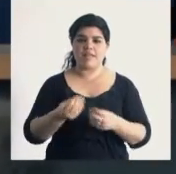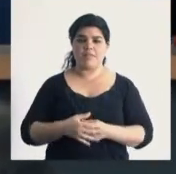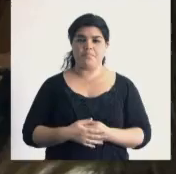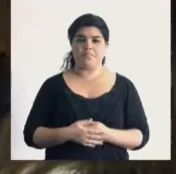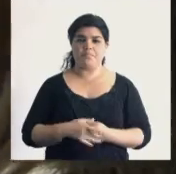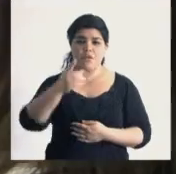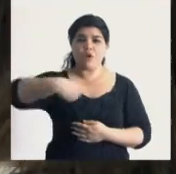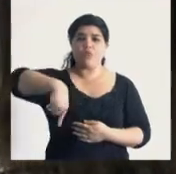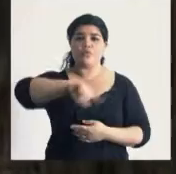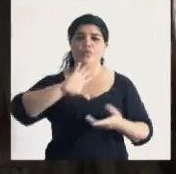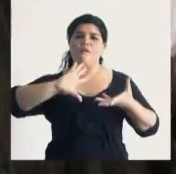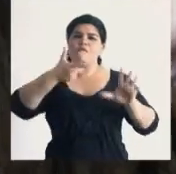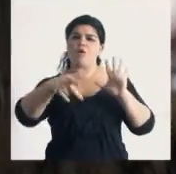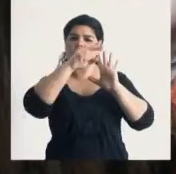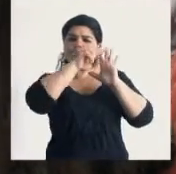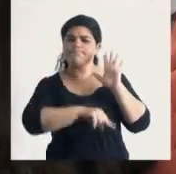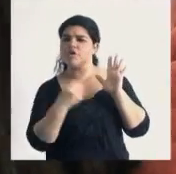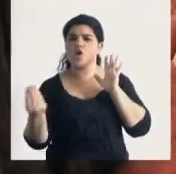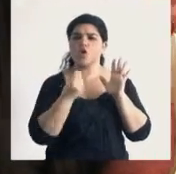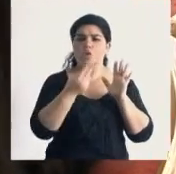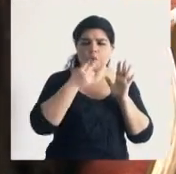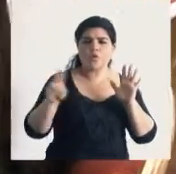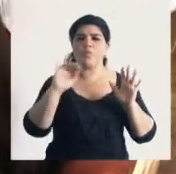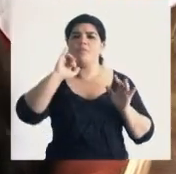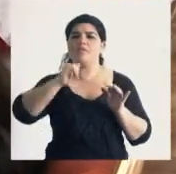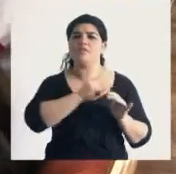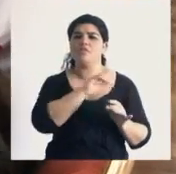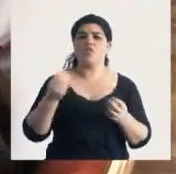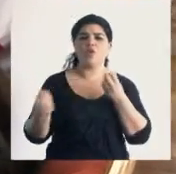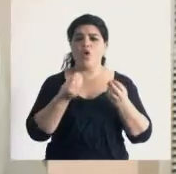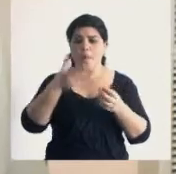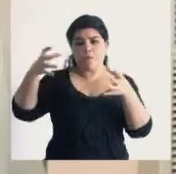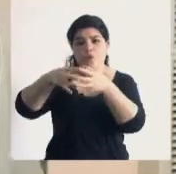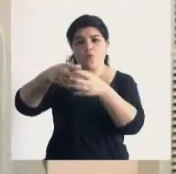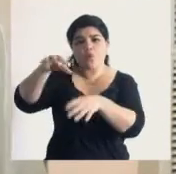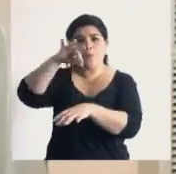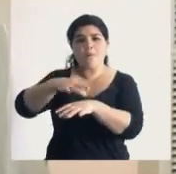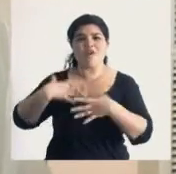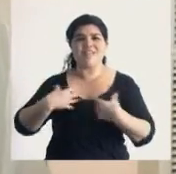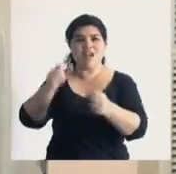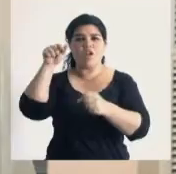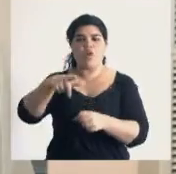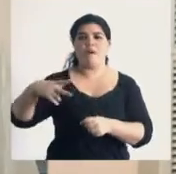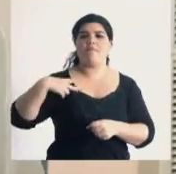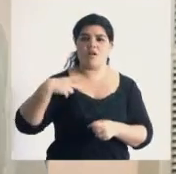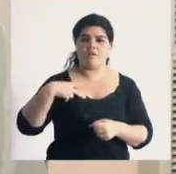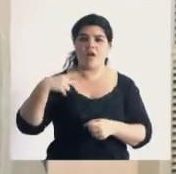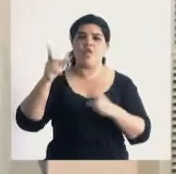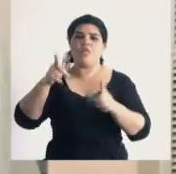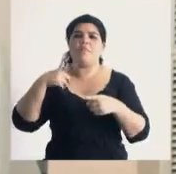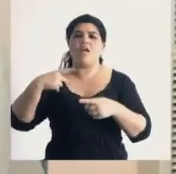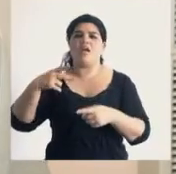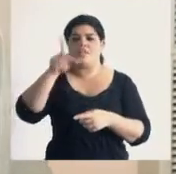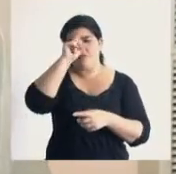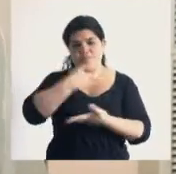tengamos un protocolo respecto de cómo proceder o cómo debe proceder el equipo de salud, ya sea a nivel privado, a